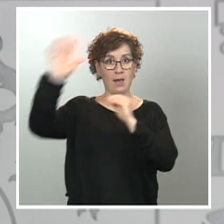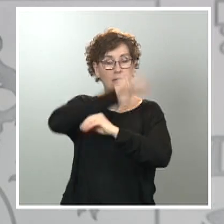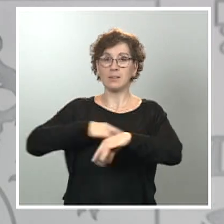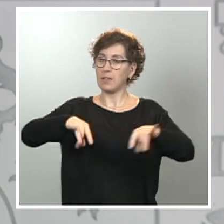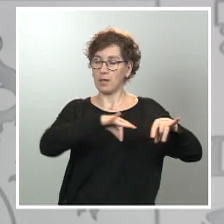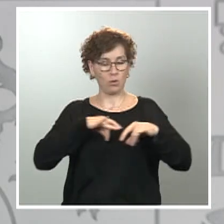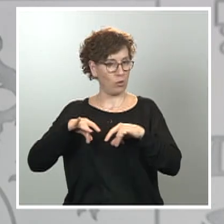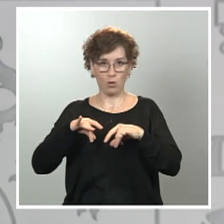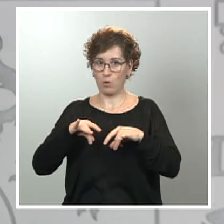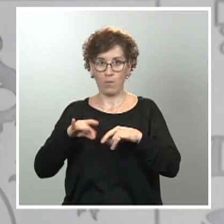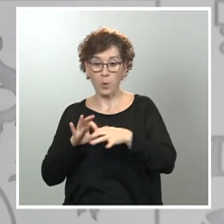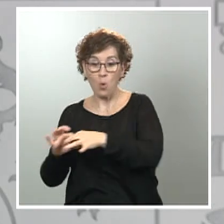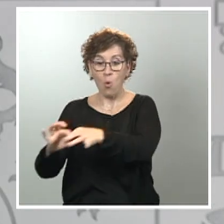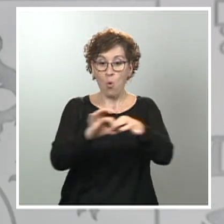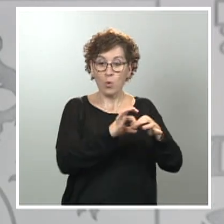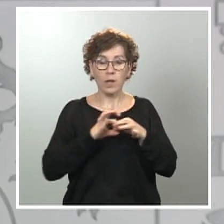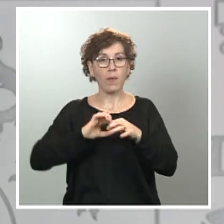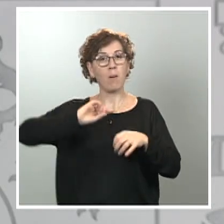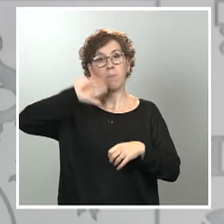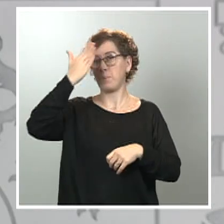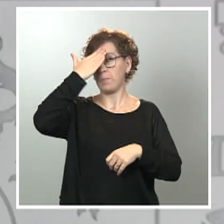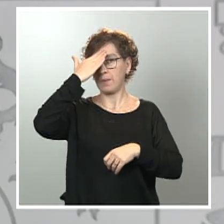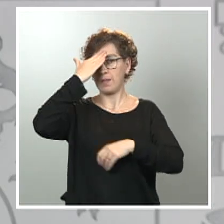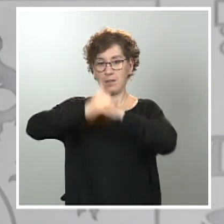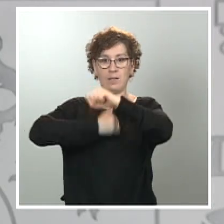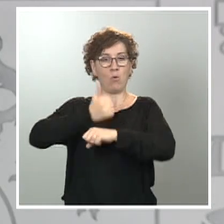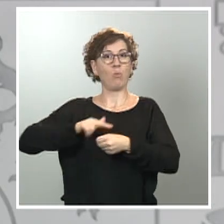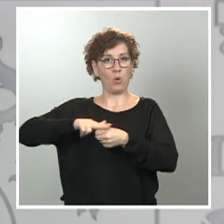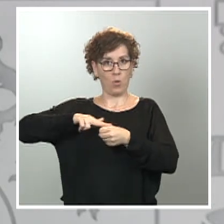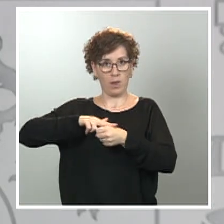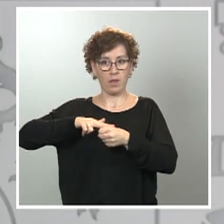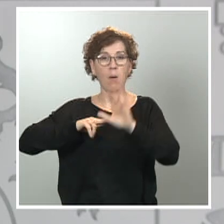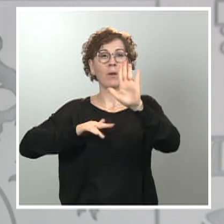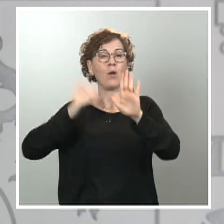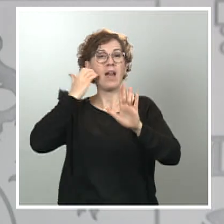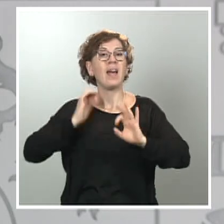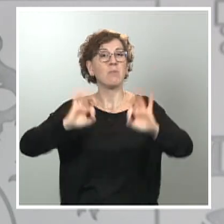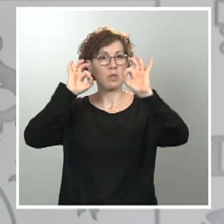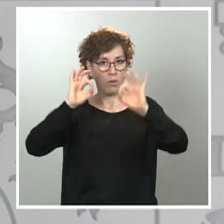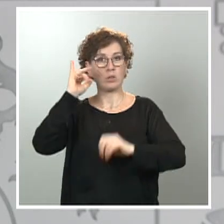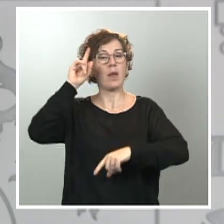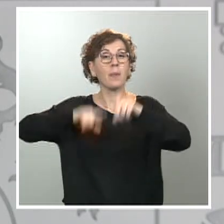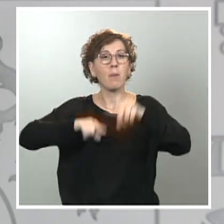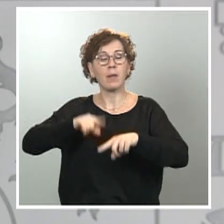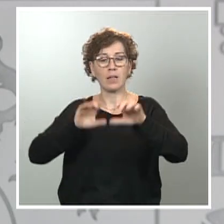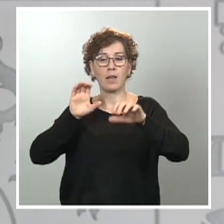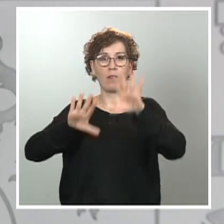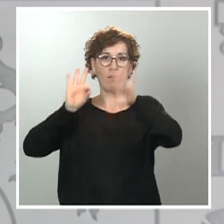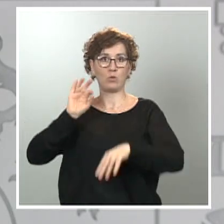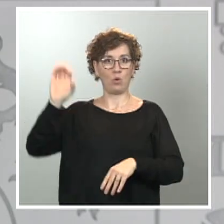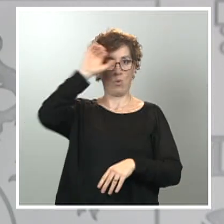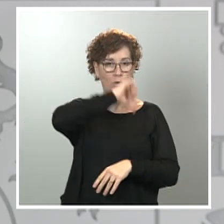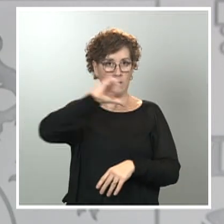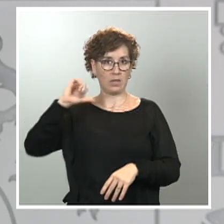les he dicho antes, era la provincia, pero cabrán excepciones si resultan motivadas por las comunidades autónomas y tienen la